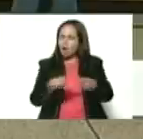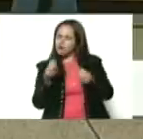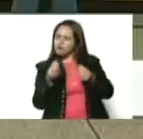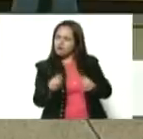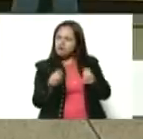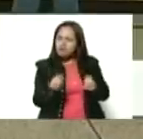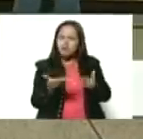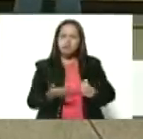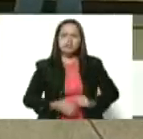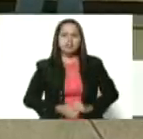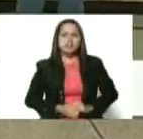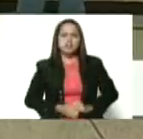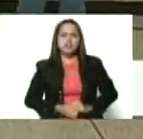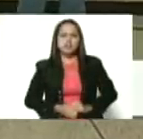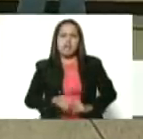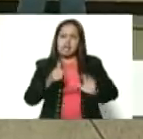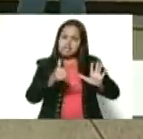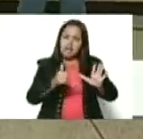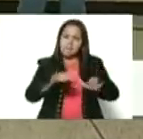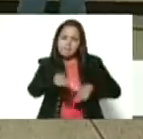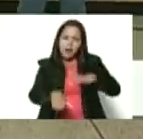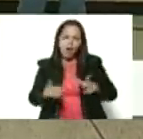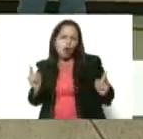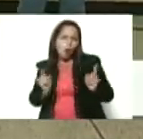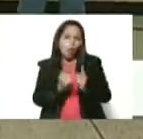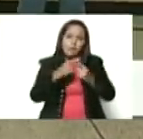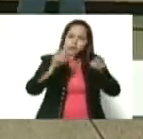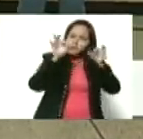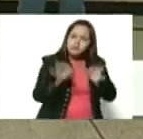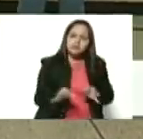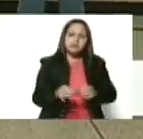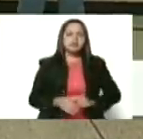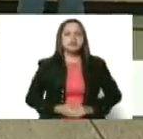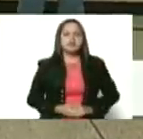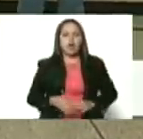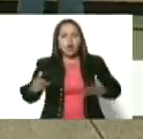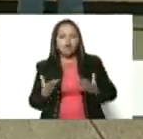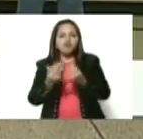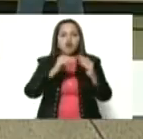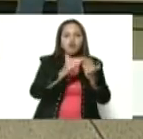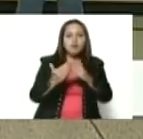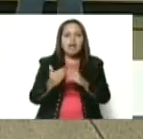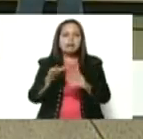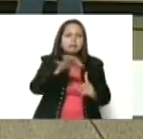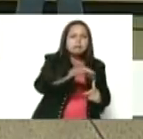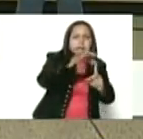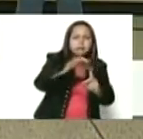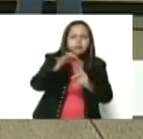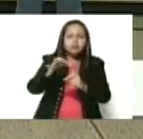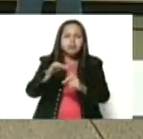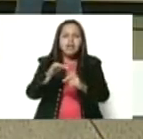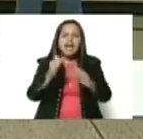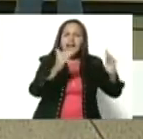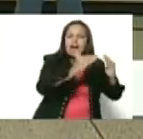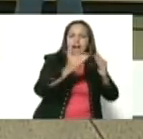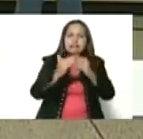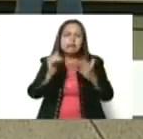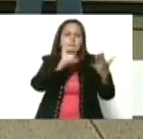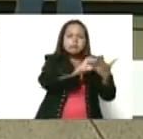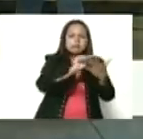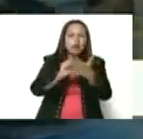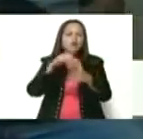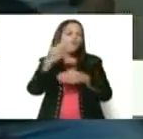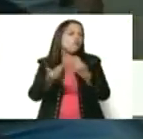Seis pasos cortos, pero seguros. El primero, con la comunidad, identificar en el casa por casa a las